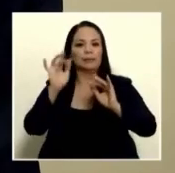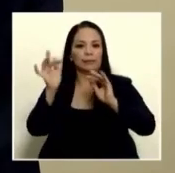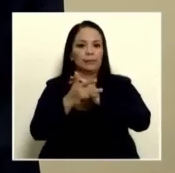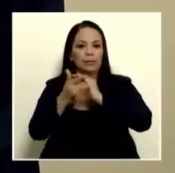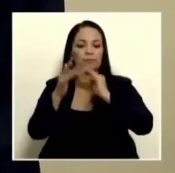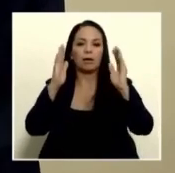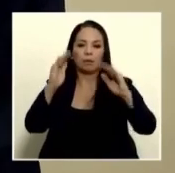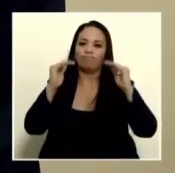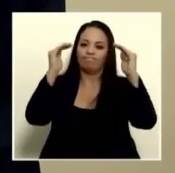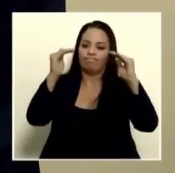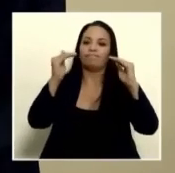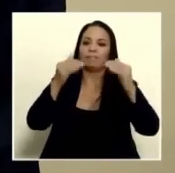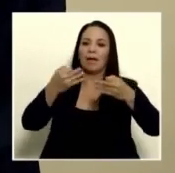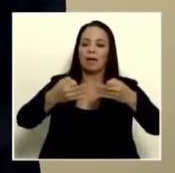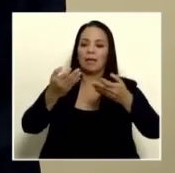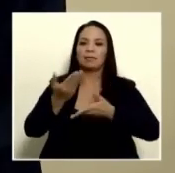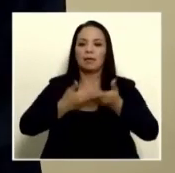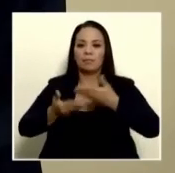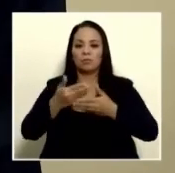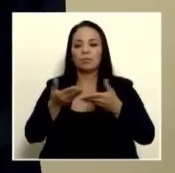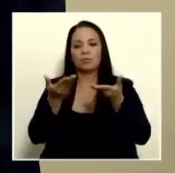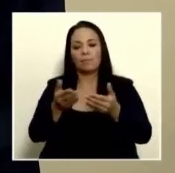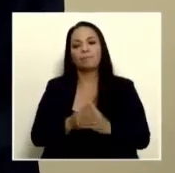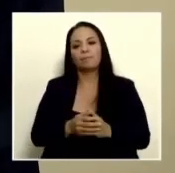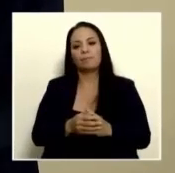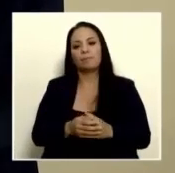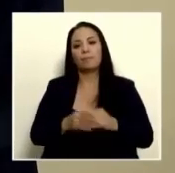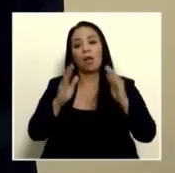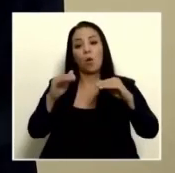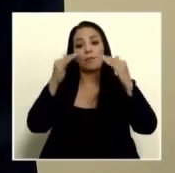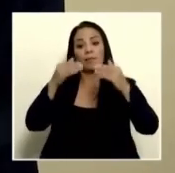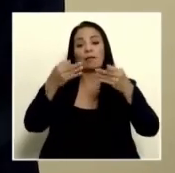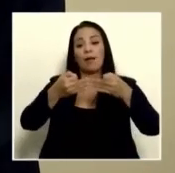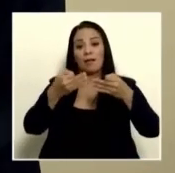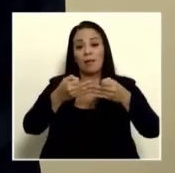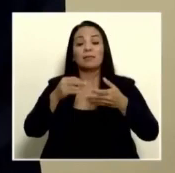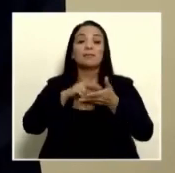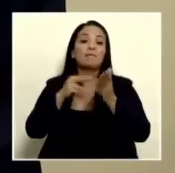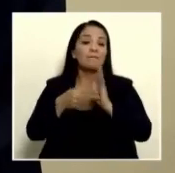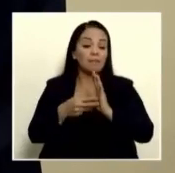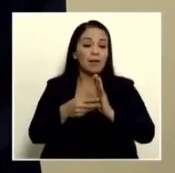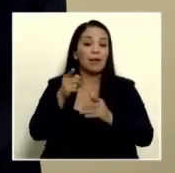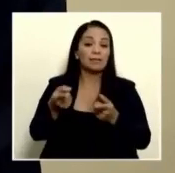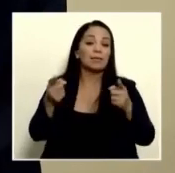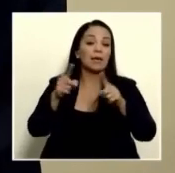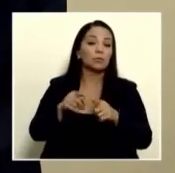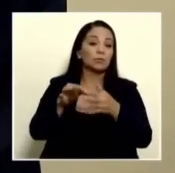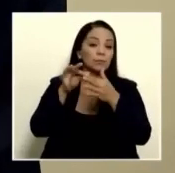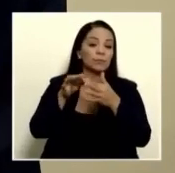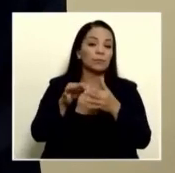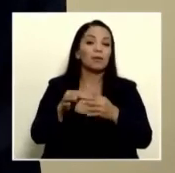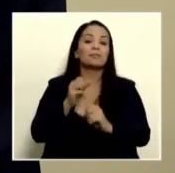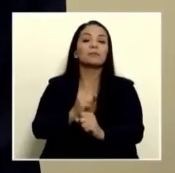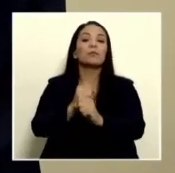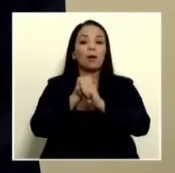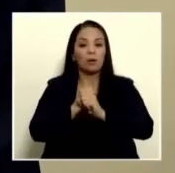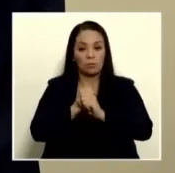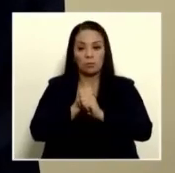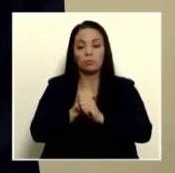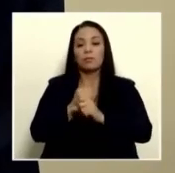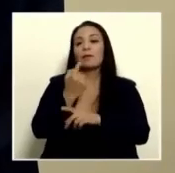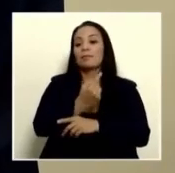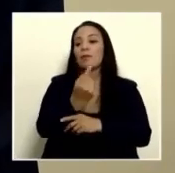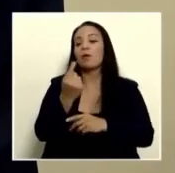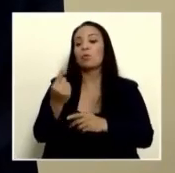la calidad del servicio que hoy se brinda aumentar la calidad significa en este caso particular el asegurarnos que cada